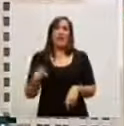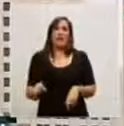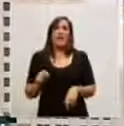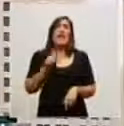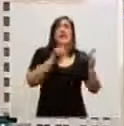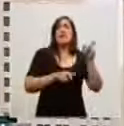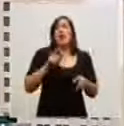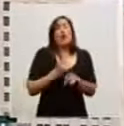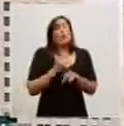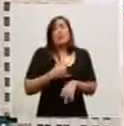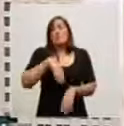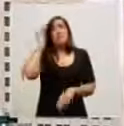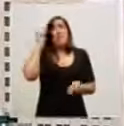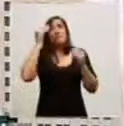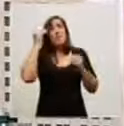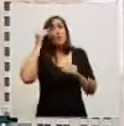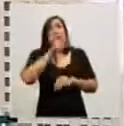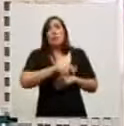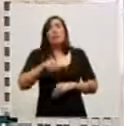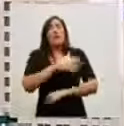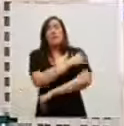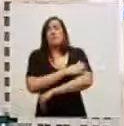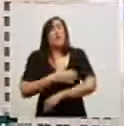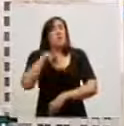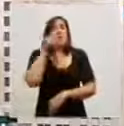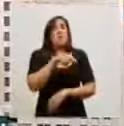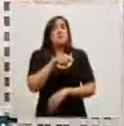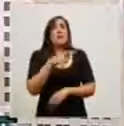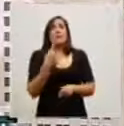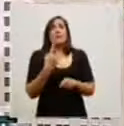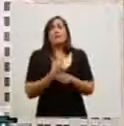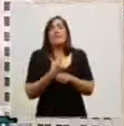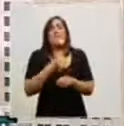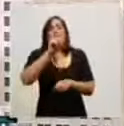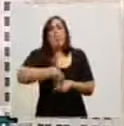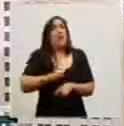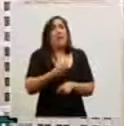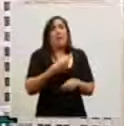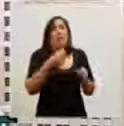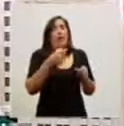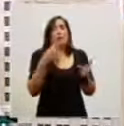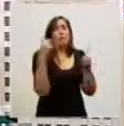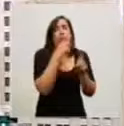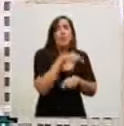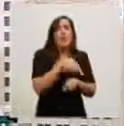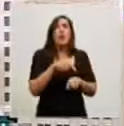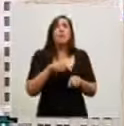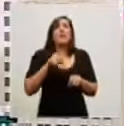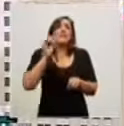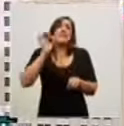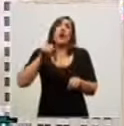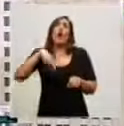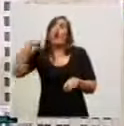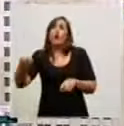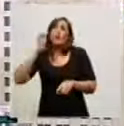los más vulnerables como siempre, de los más pobres porque son los primeros que caen, pero después es como un efecto dominó, salvo los que siempre se salvan, que ya sabemos